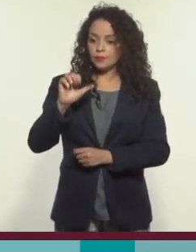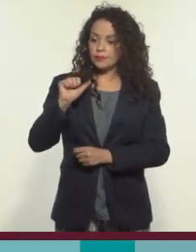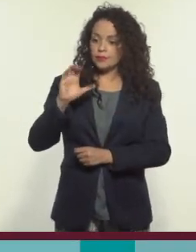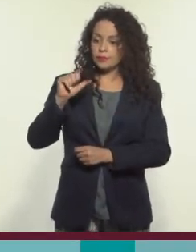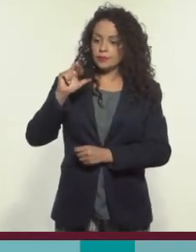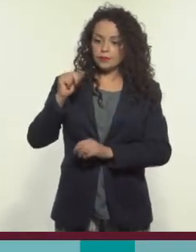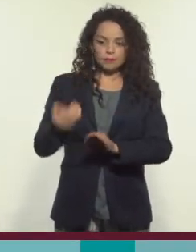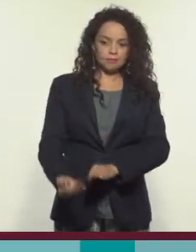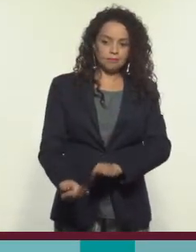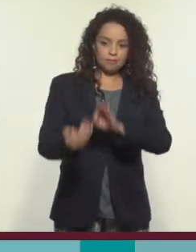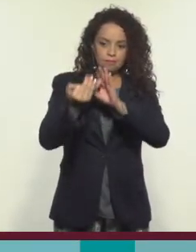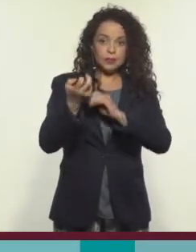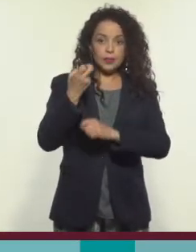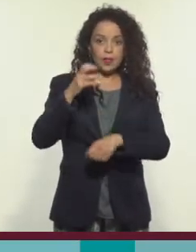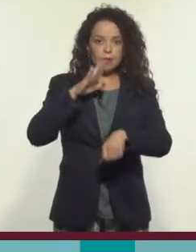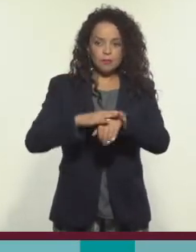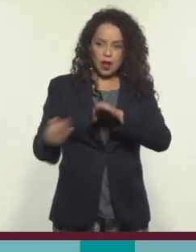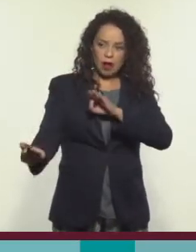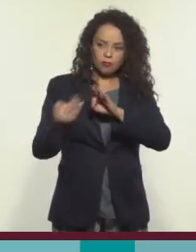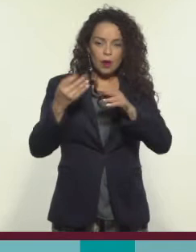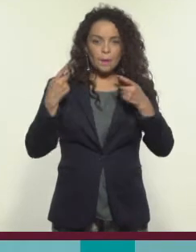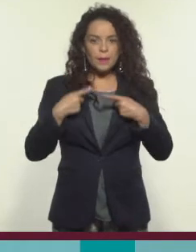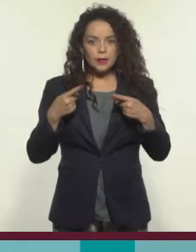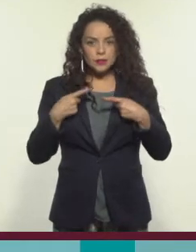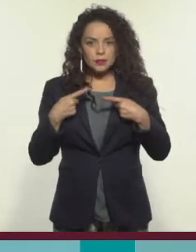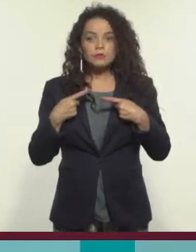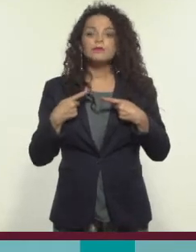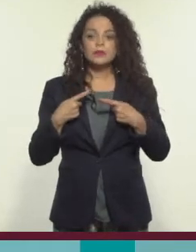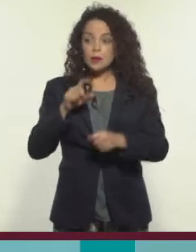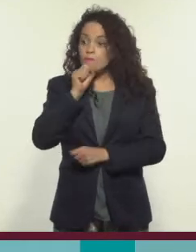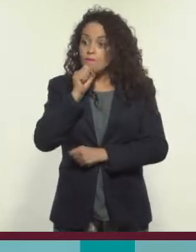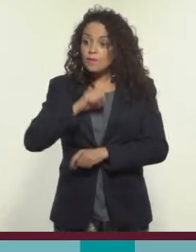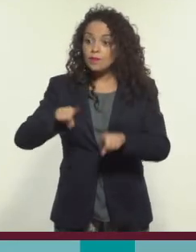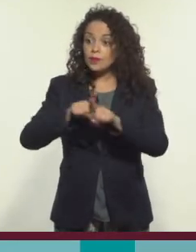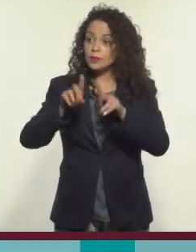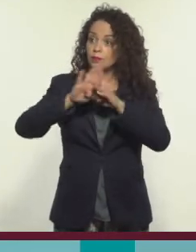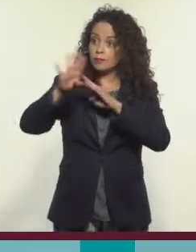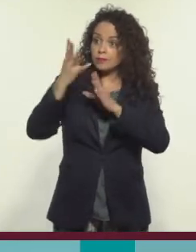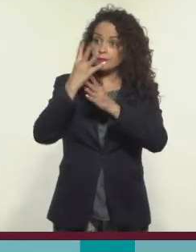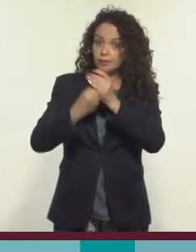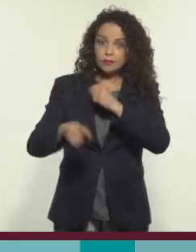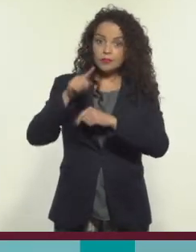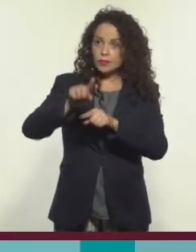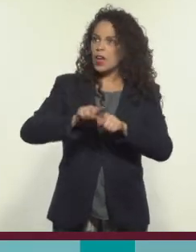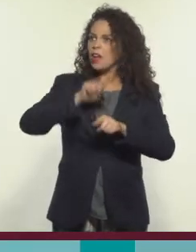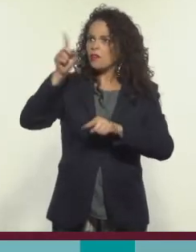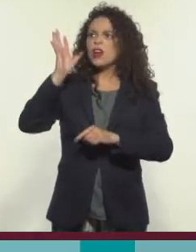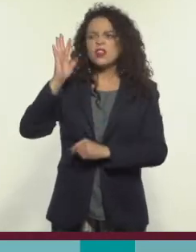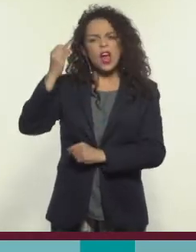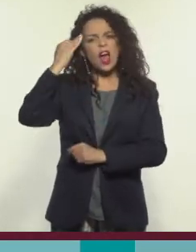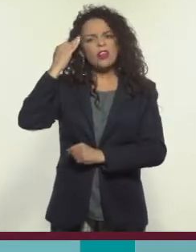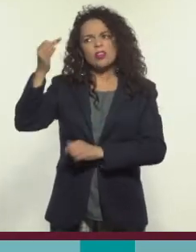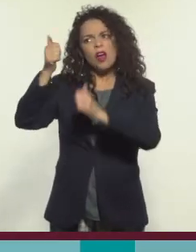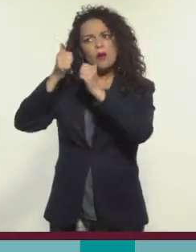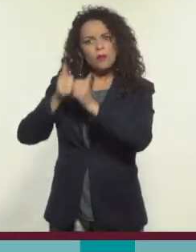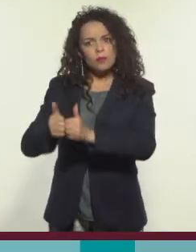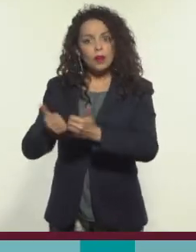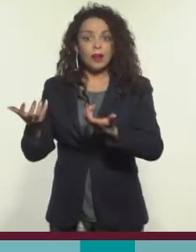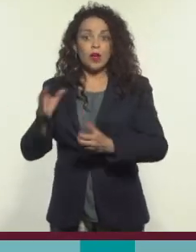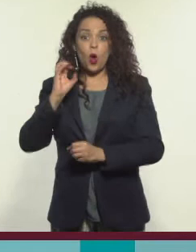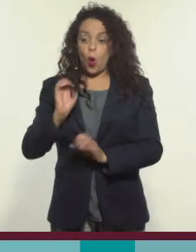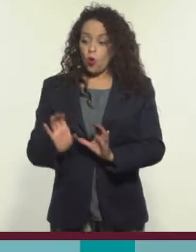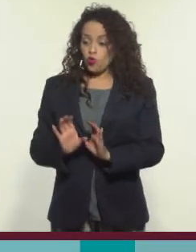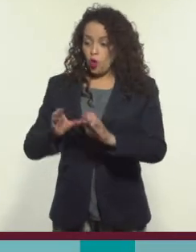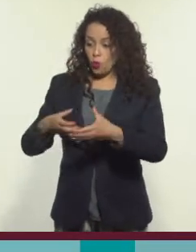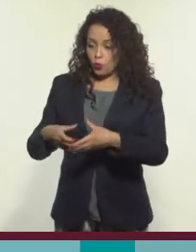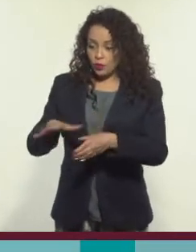cara a cara. Son los más cercanos a estas personas. Son los mismos inmigrantes que llevan tiempo en ese lugar. O medios comunitarios